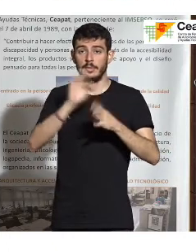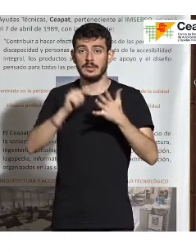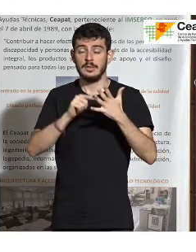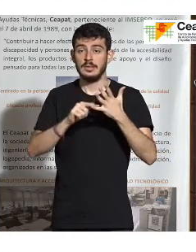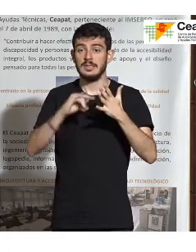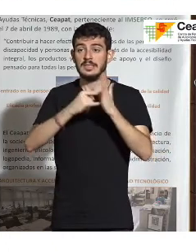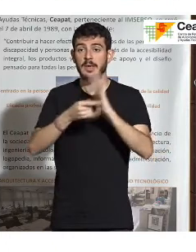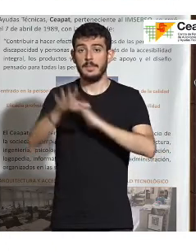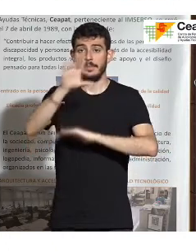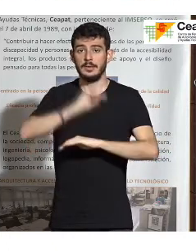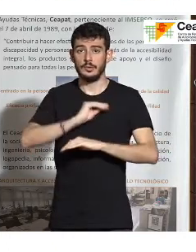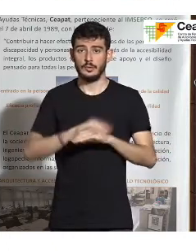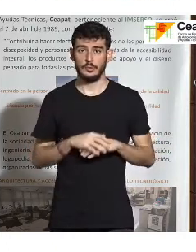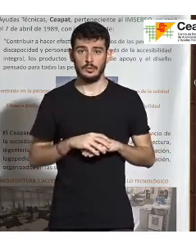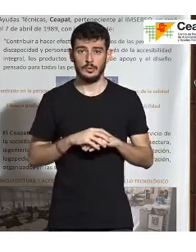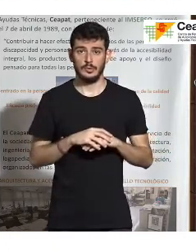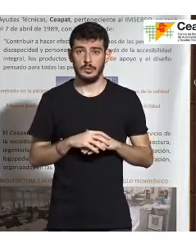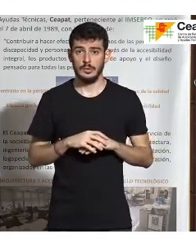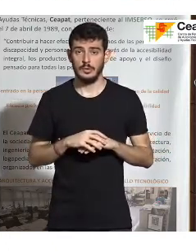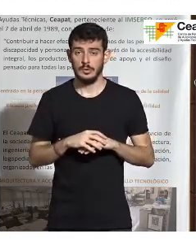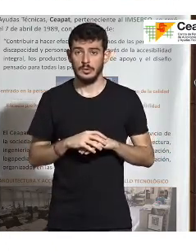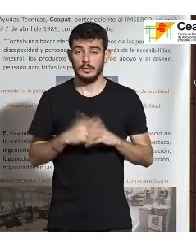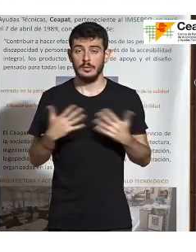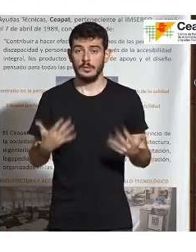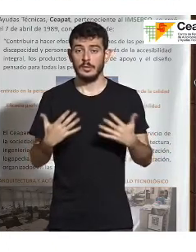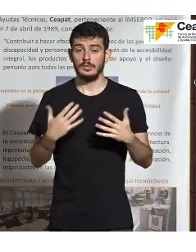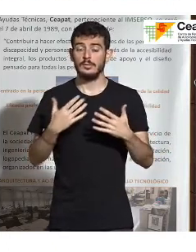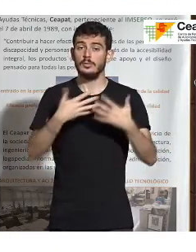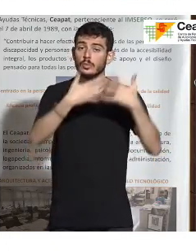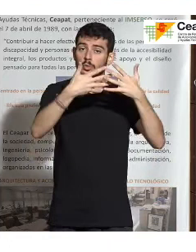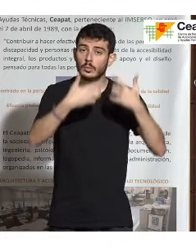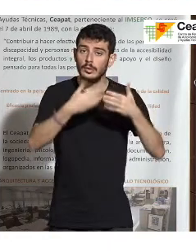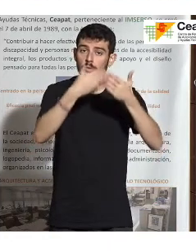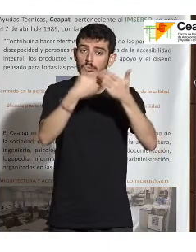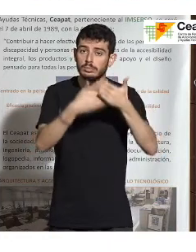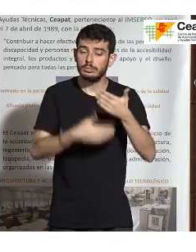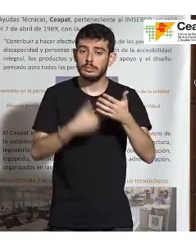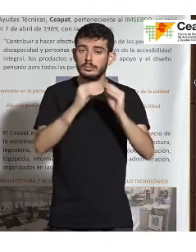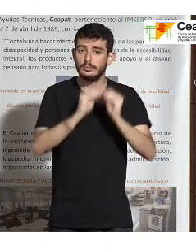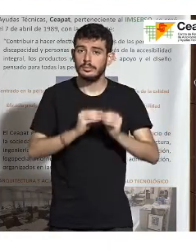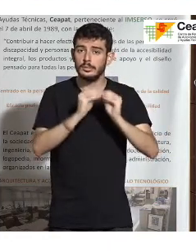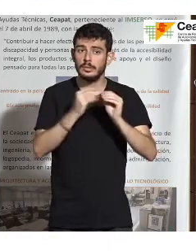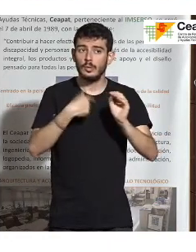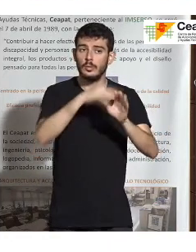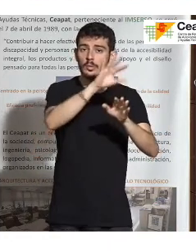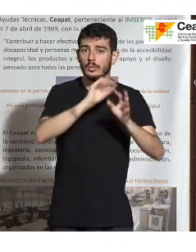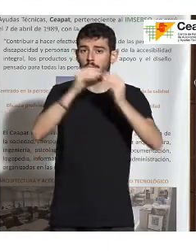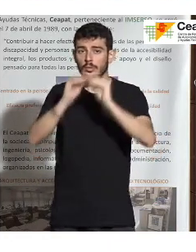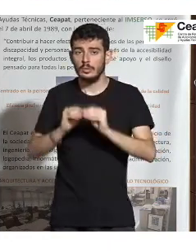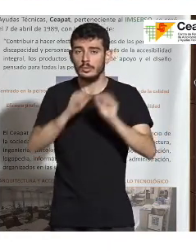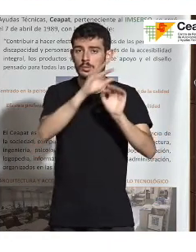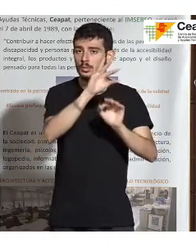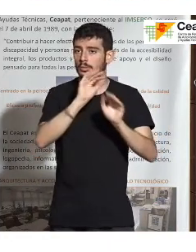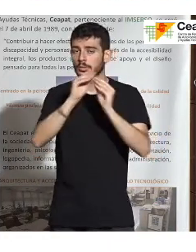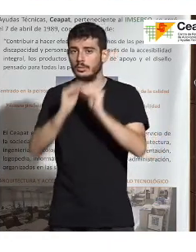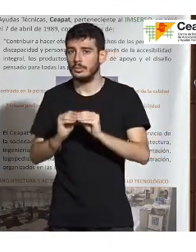sistema. Entonces, voy trabajando en el documento y voy extraendo datos. Para mí ha sido una labor de aprendizaje porque